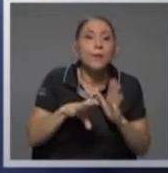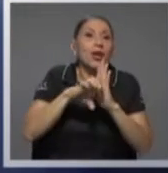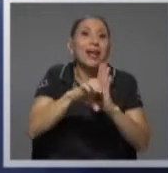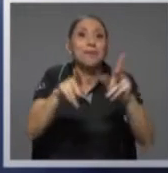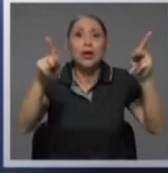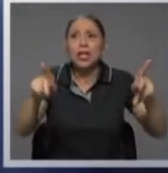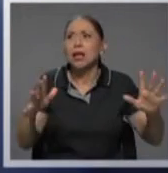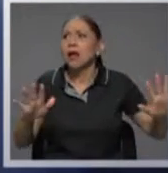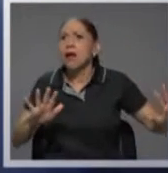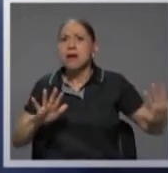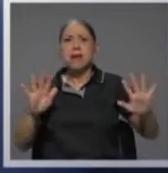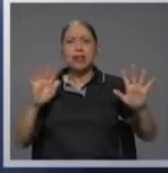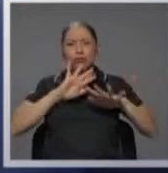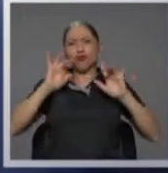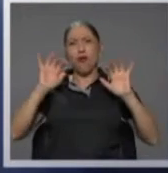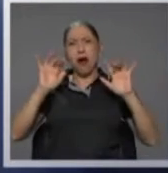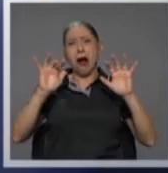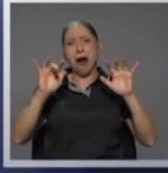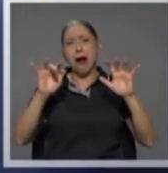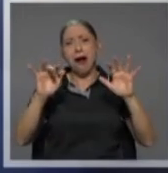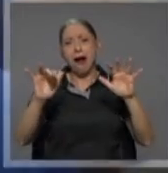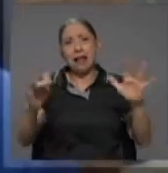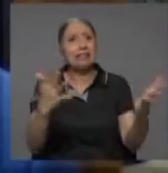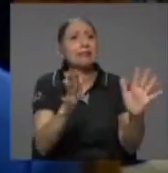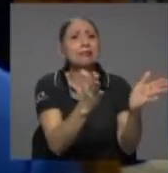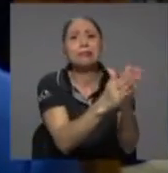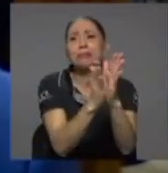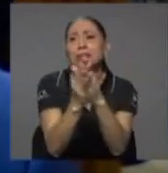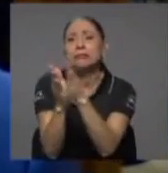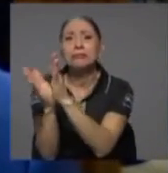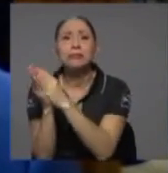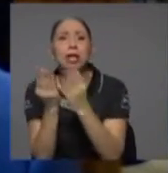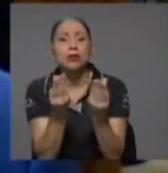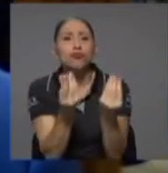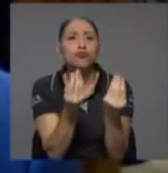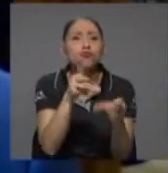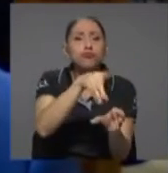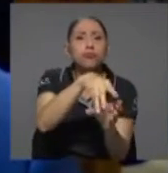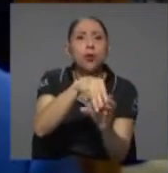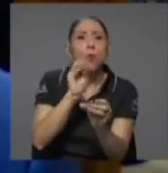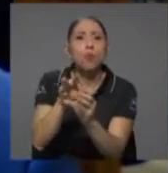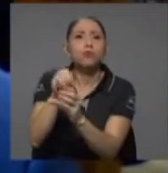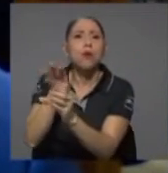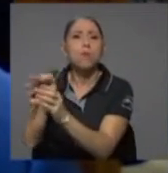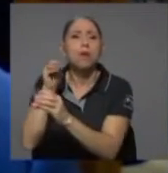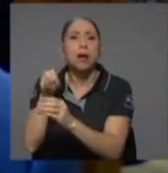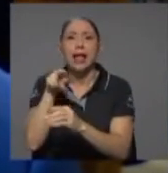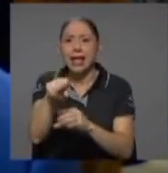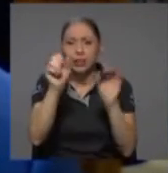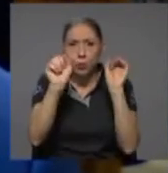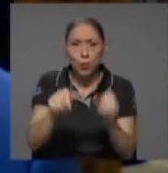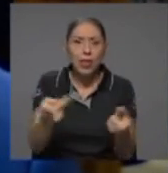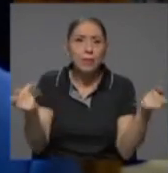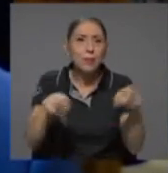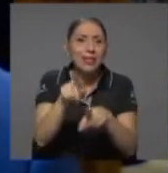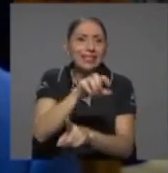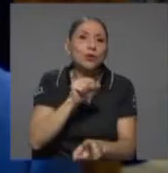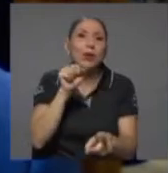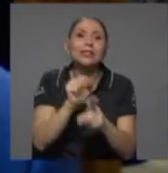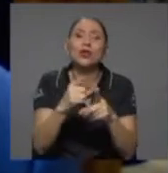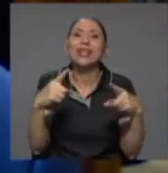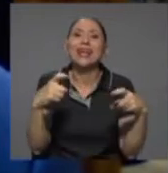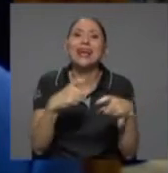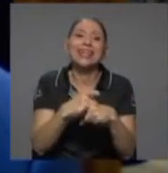llegue en masa a tratar de retirar sus depósitos, y eso puede poner en una situación de crisis de liquidez a una entidad